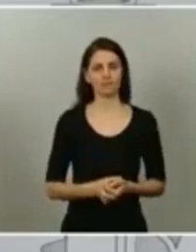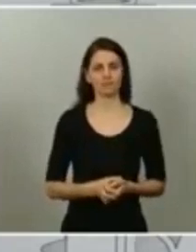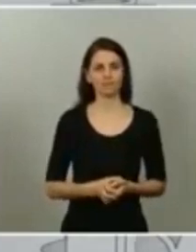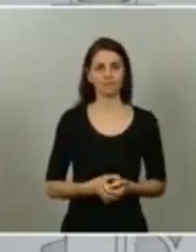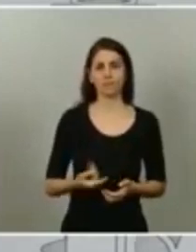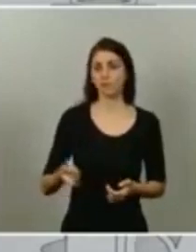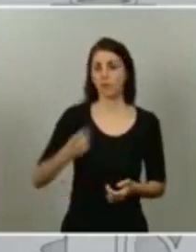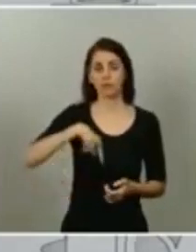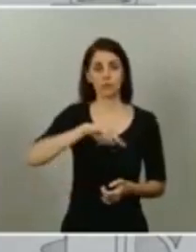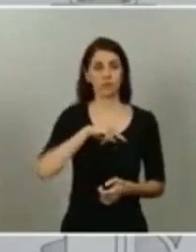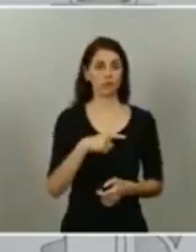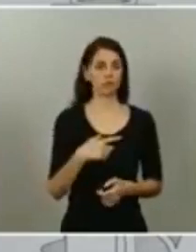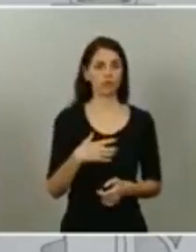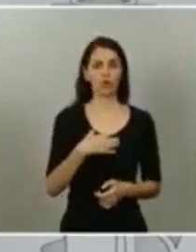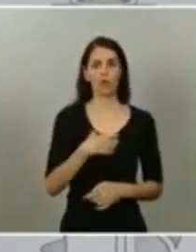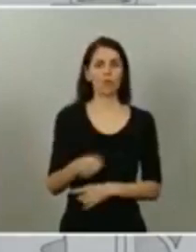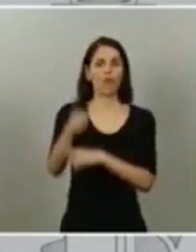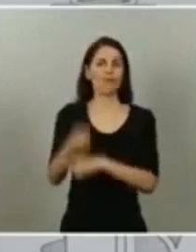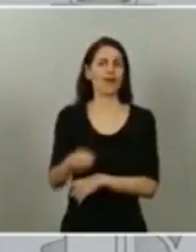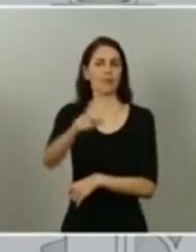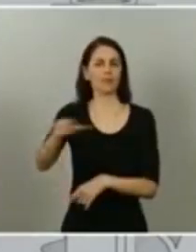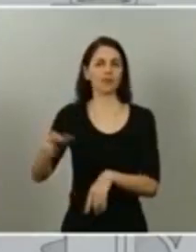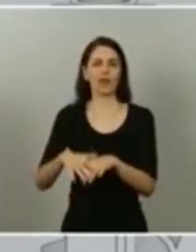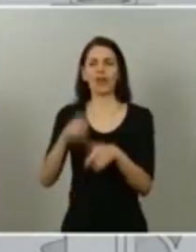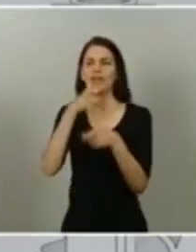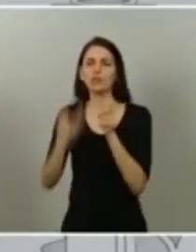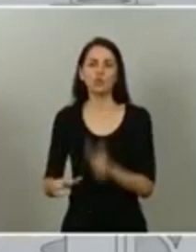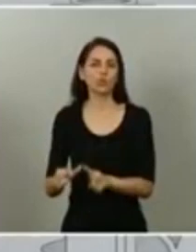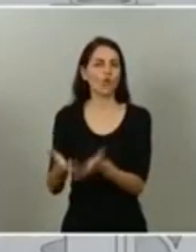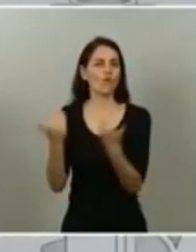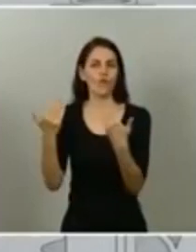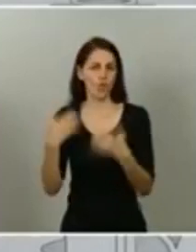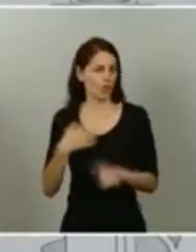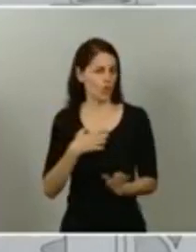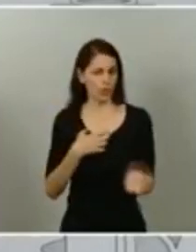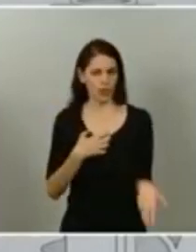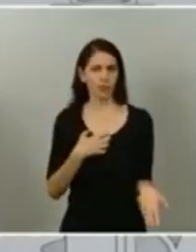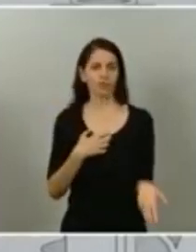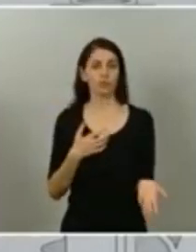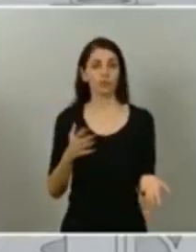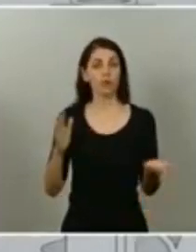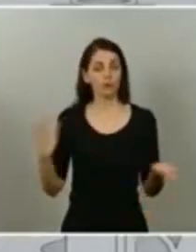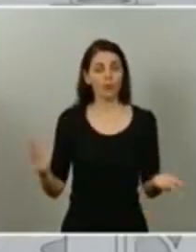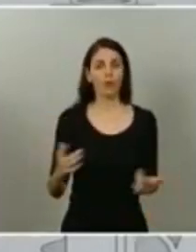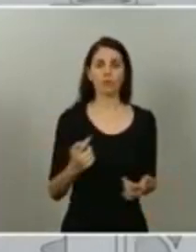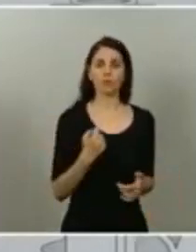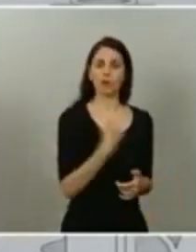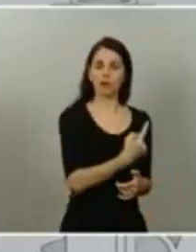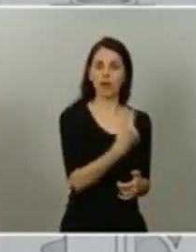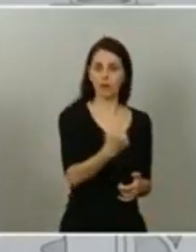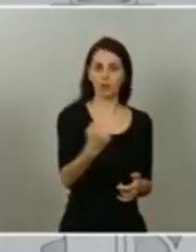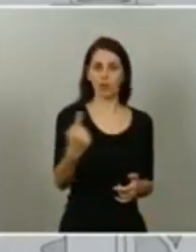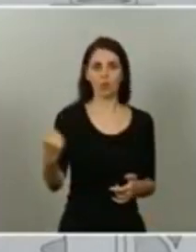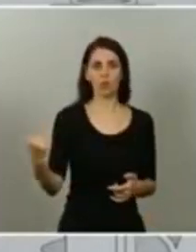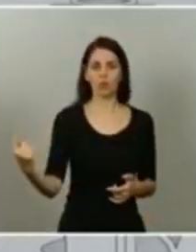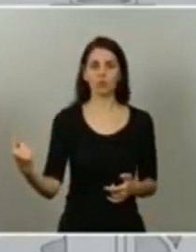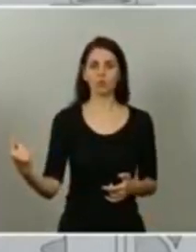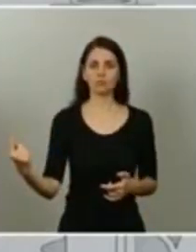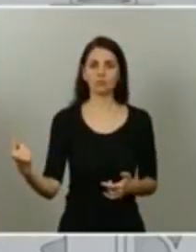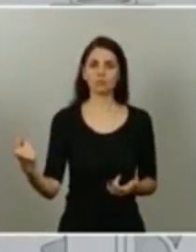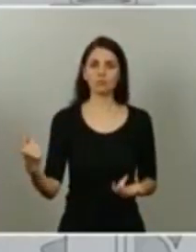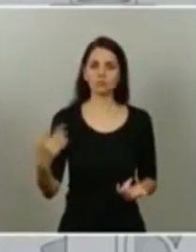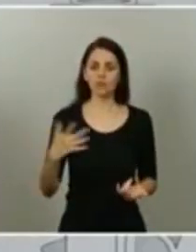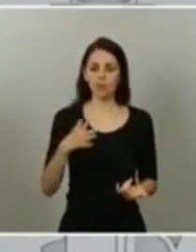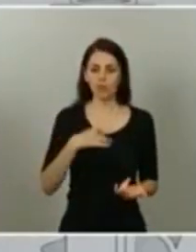crispadas y broncas en la vida política, pero todos y cada uno de nosotros tenemos el poder de abandonarlas en nuestra